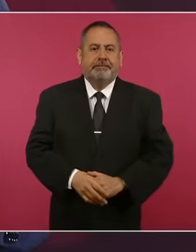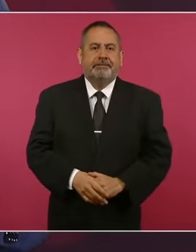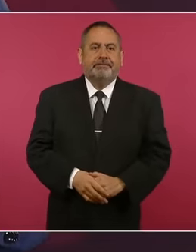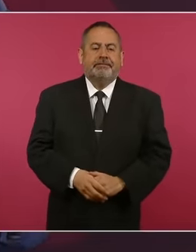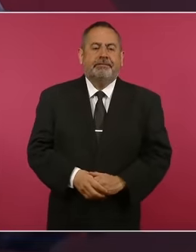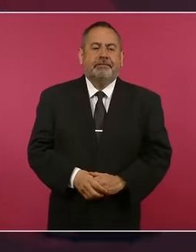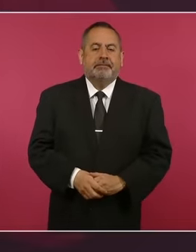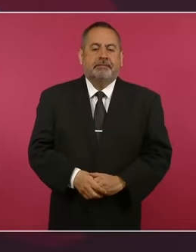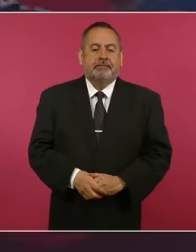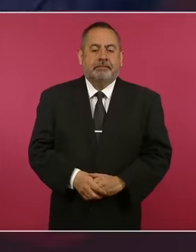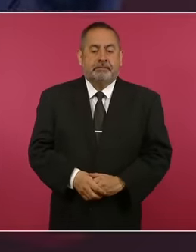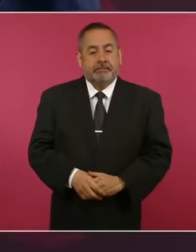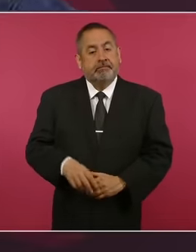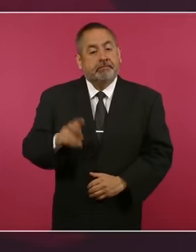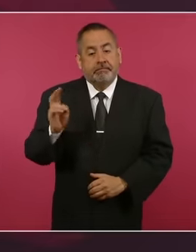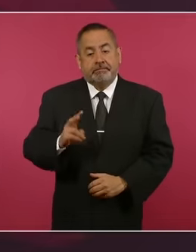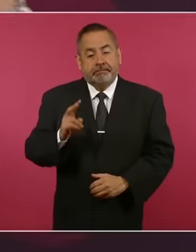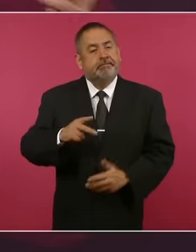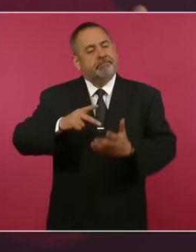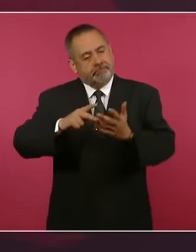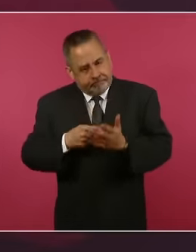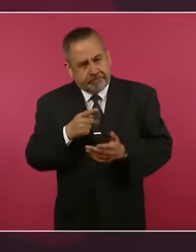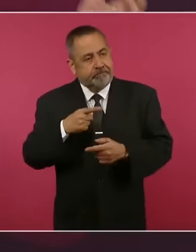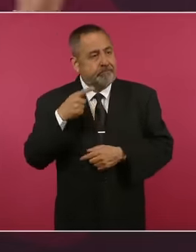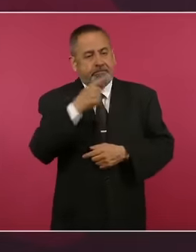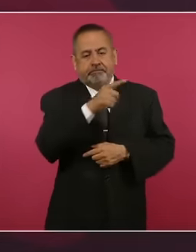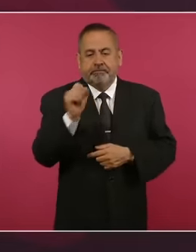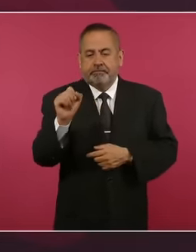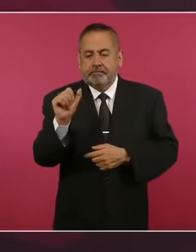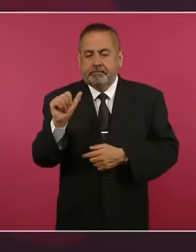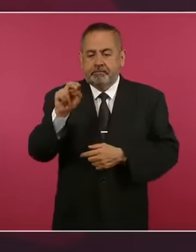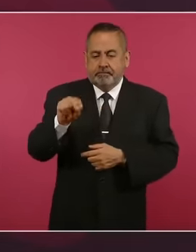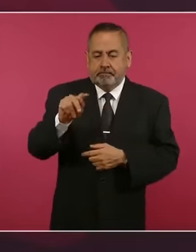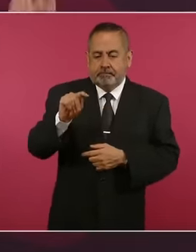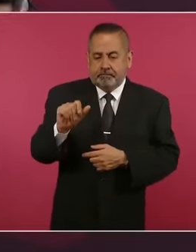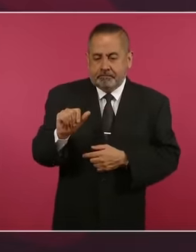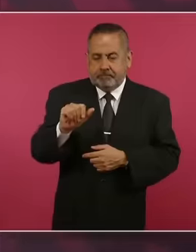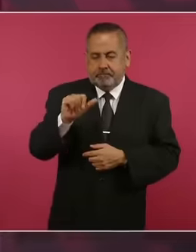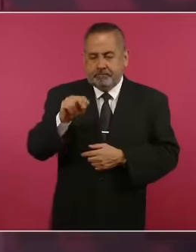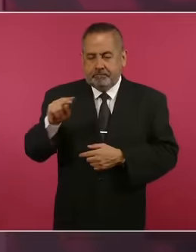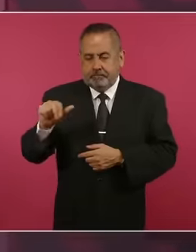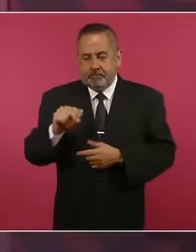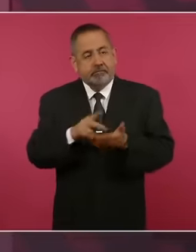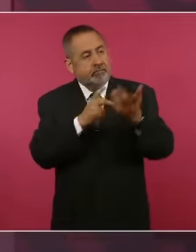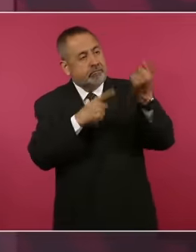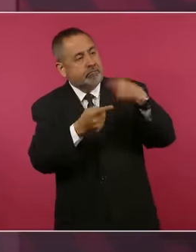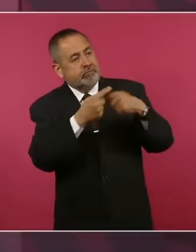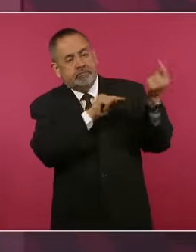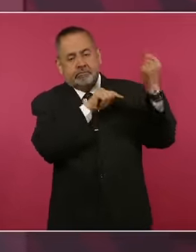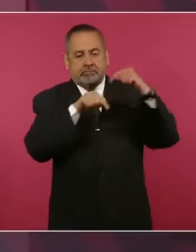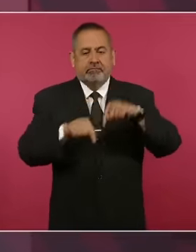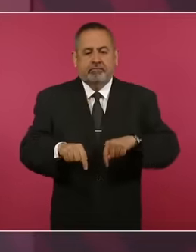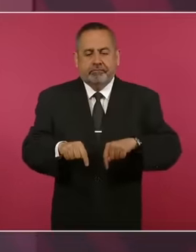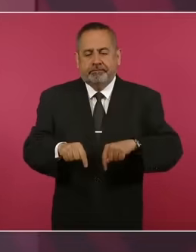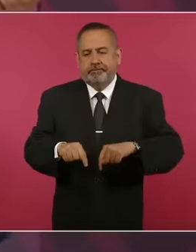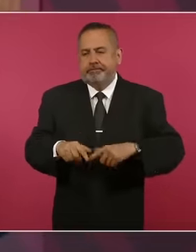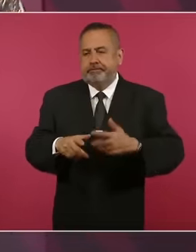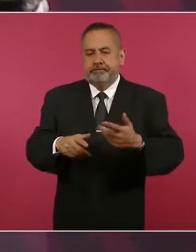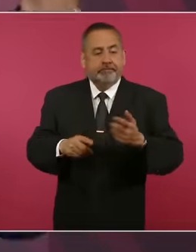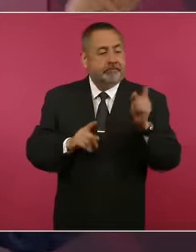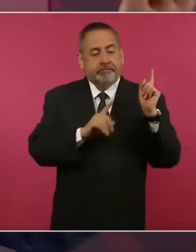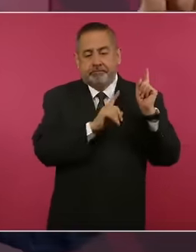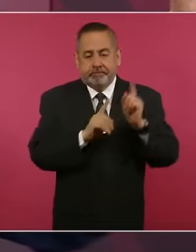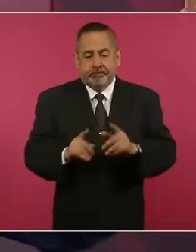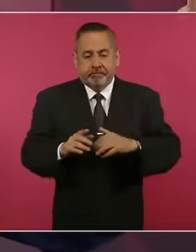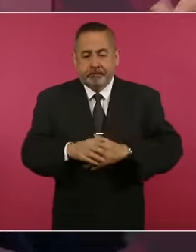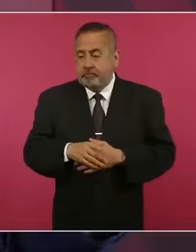Y en efecto, regresa Santana y es recibido